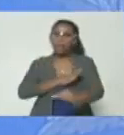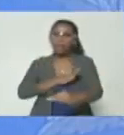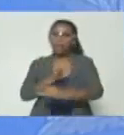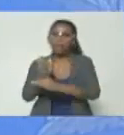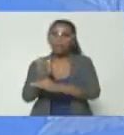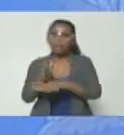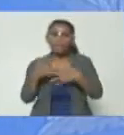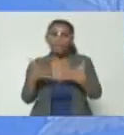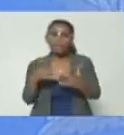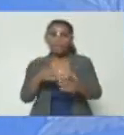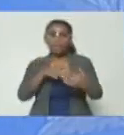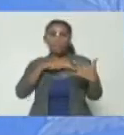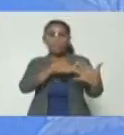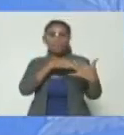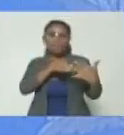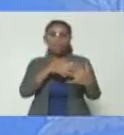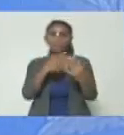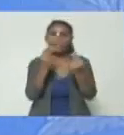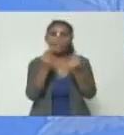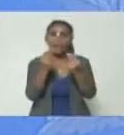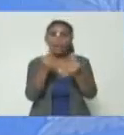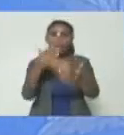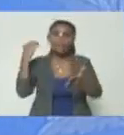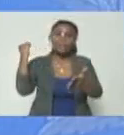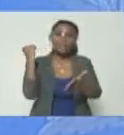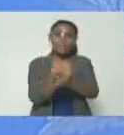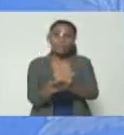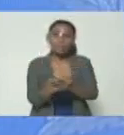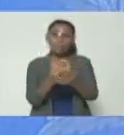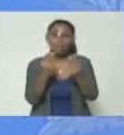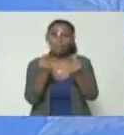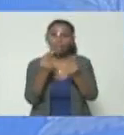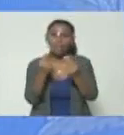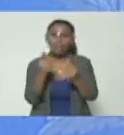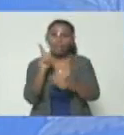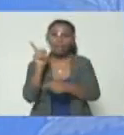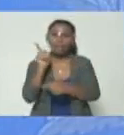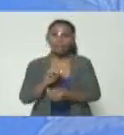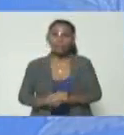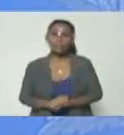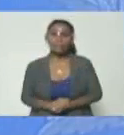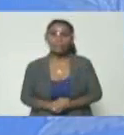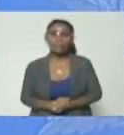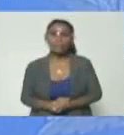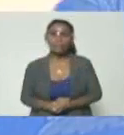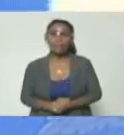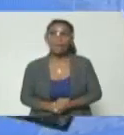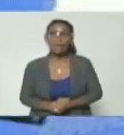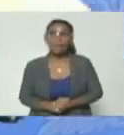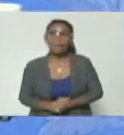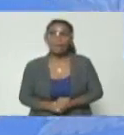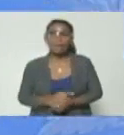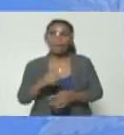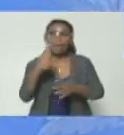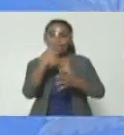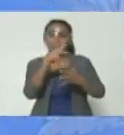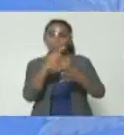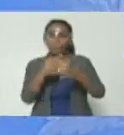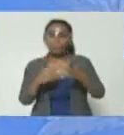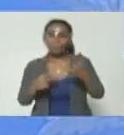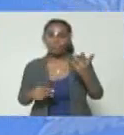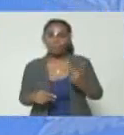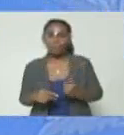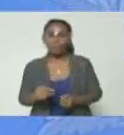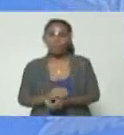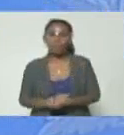pelear por dinero, a asesinar por dinero en Afganistán, en Irak, en Venezuela, el